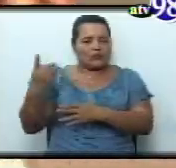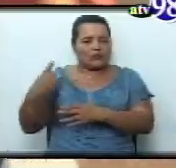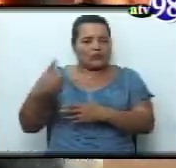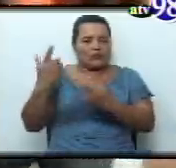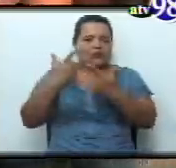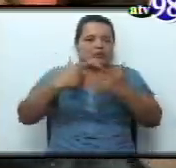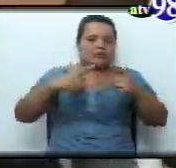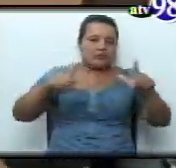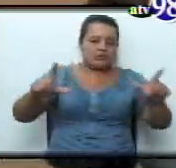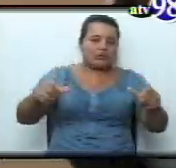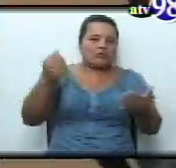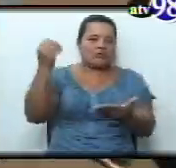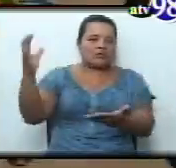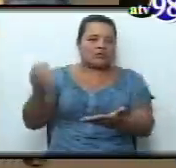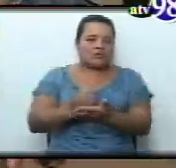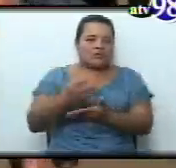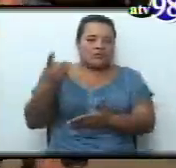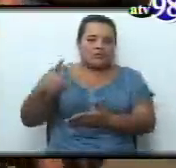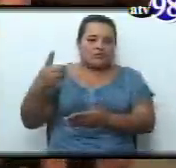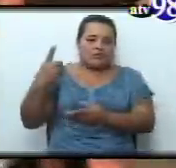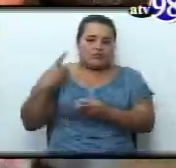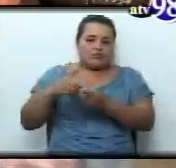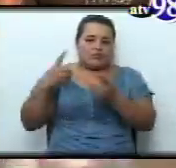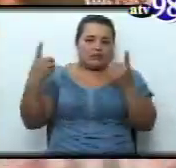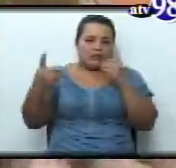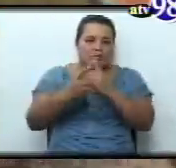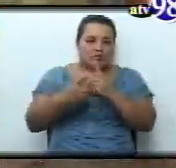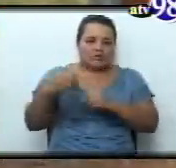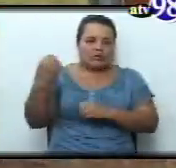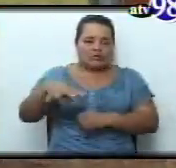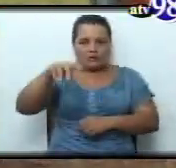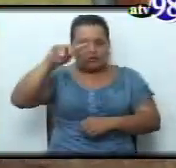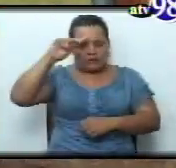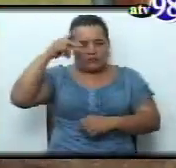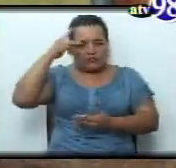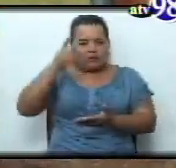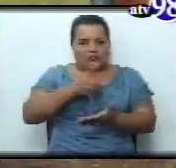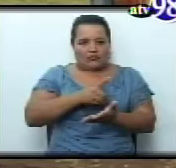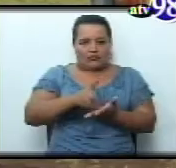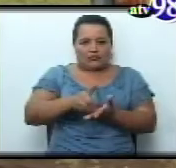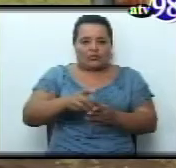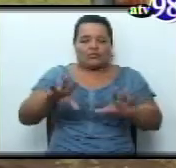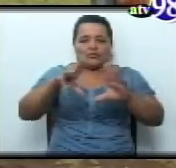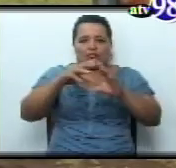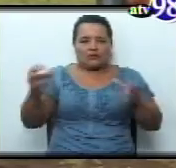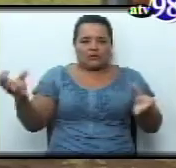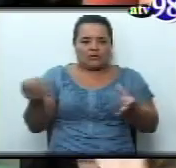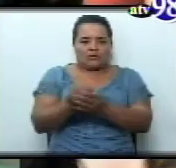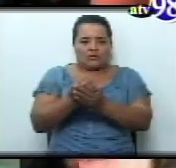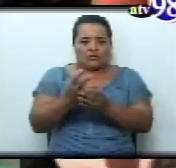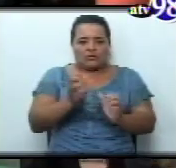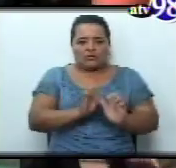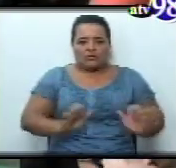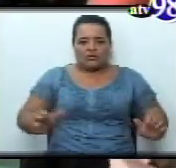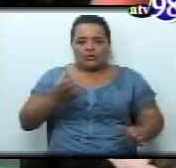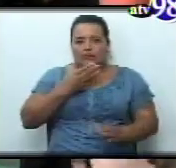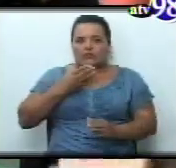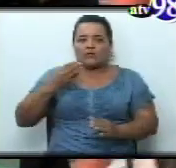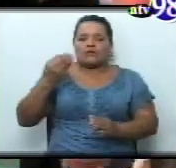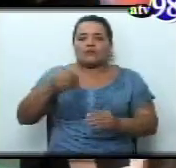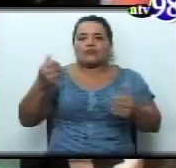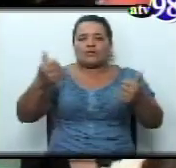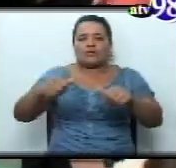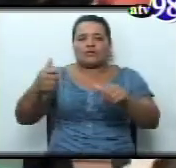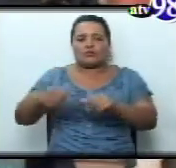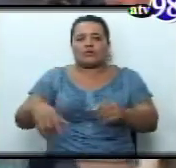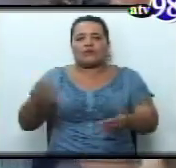libertades, garantías y deberes, la política y el Consejo Nacional de Atención Integral a la Niñez y Adolescencia, fue